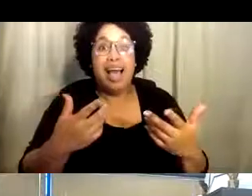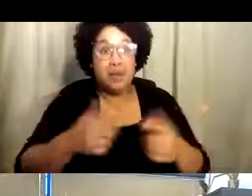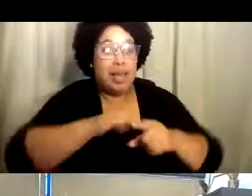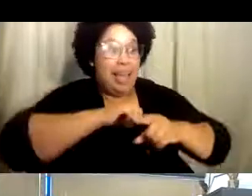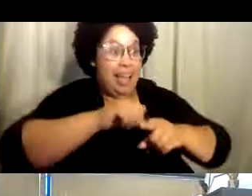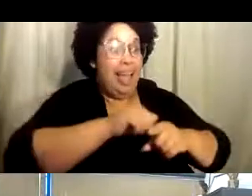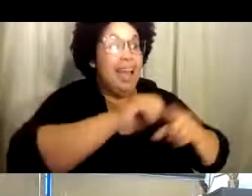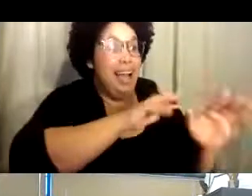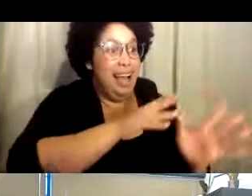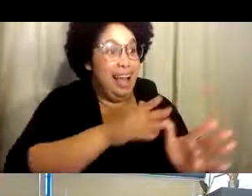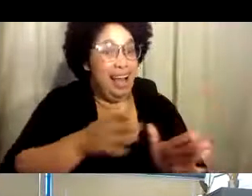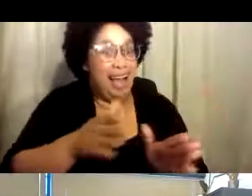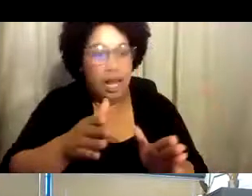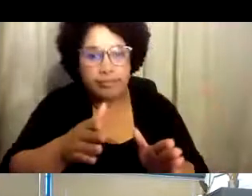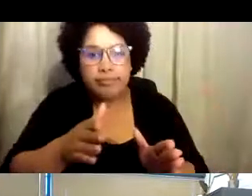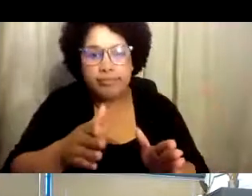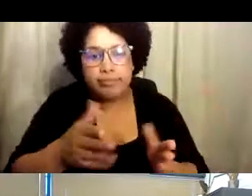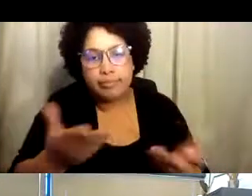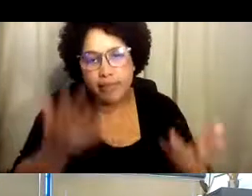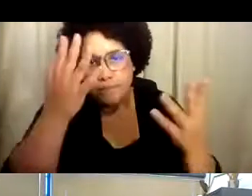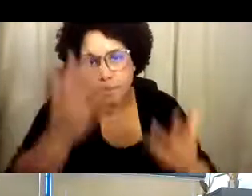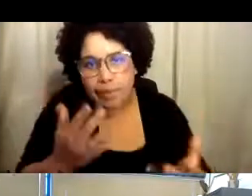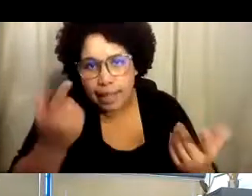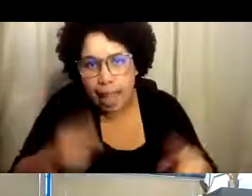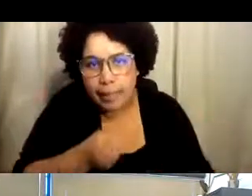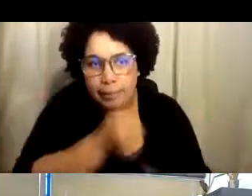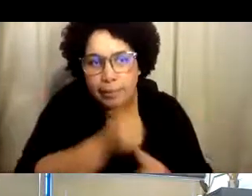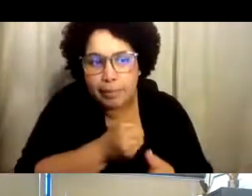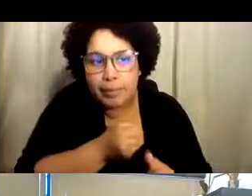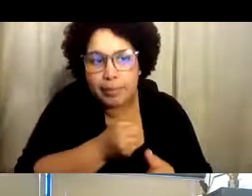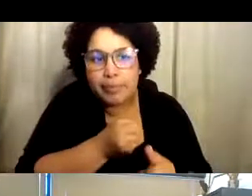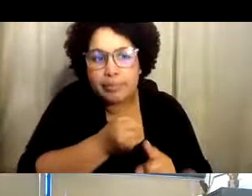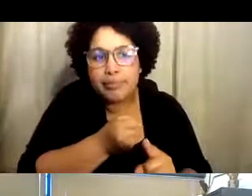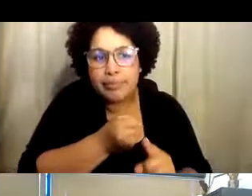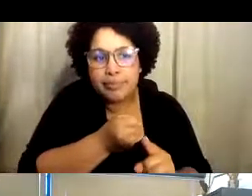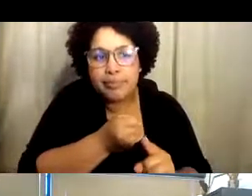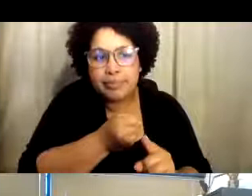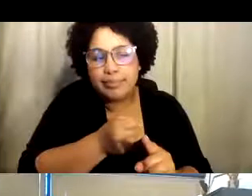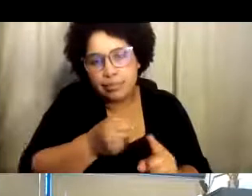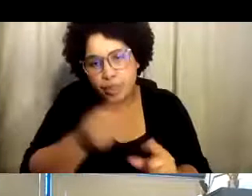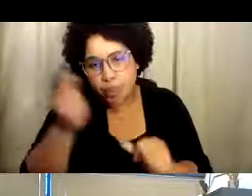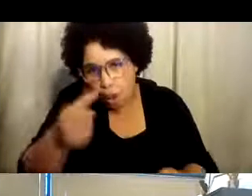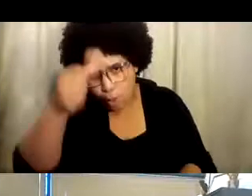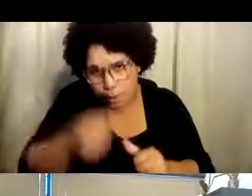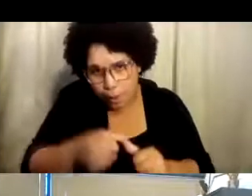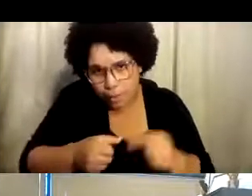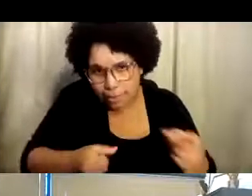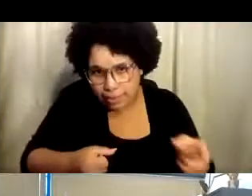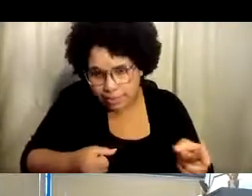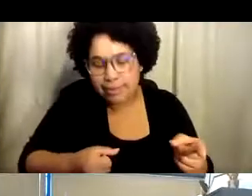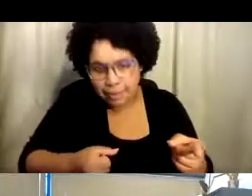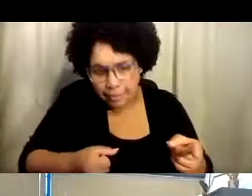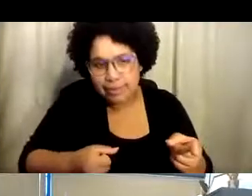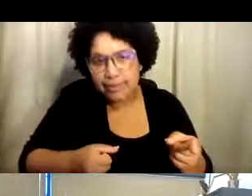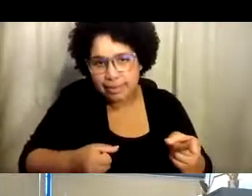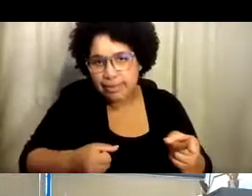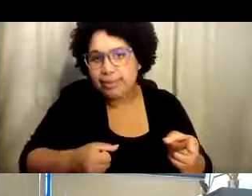Y desafortunadamente, no le tengo que decir, ¿verdad? Ustedes ya saben y ya lo están viviendo,